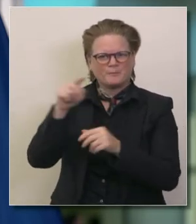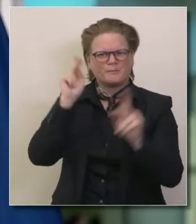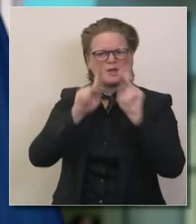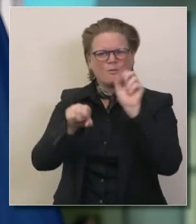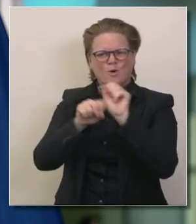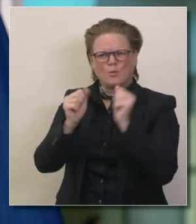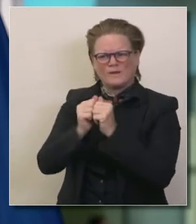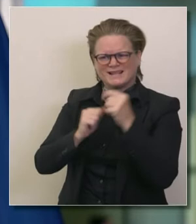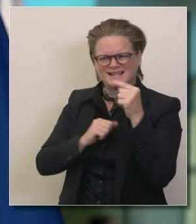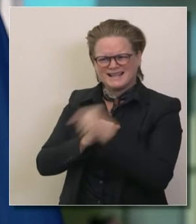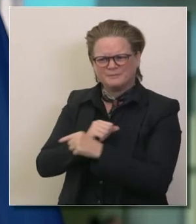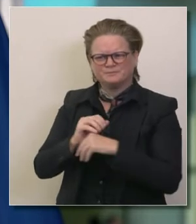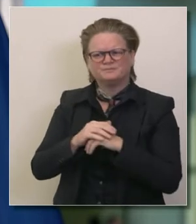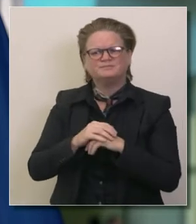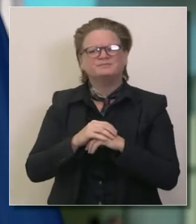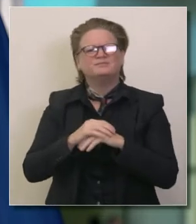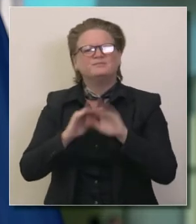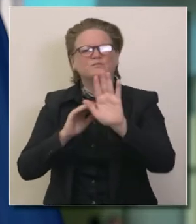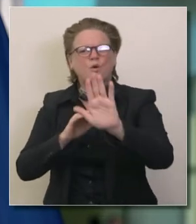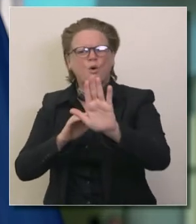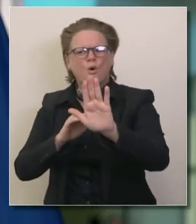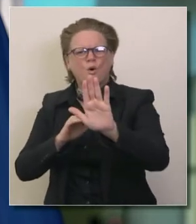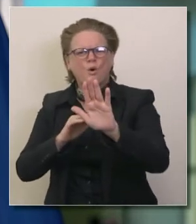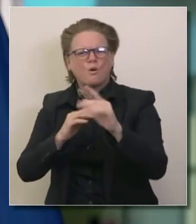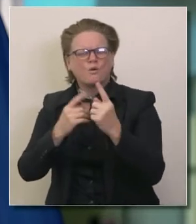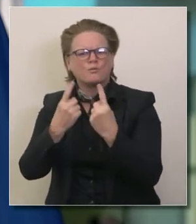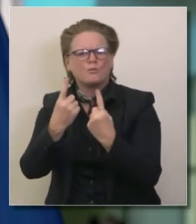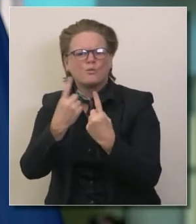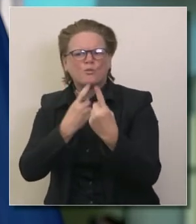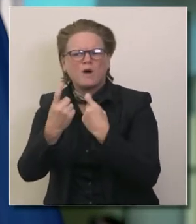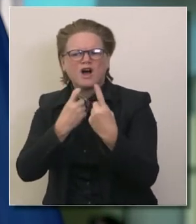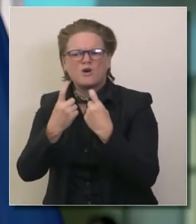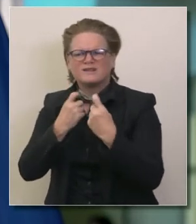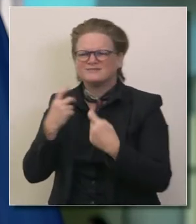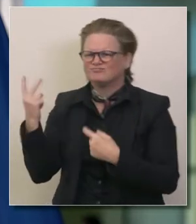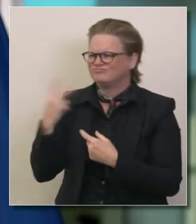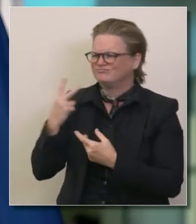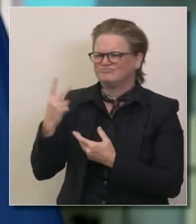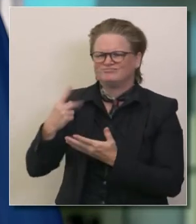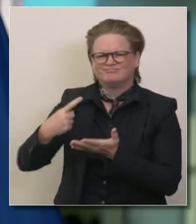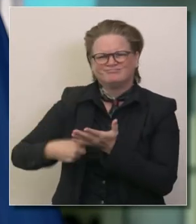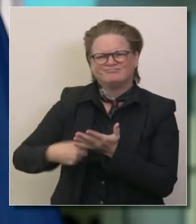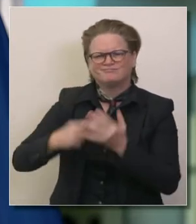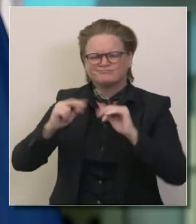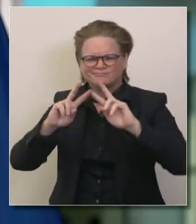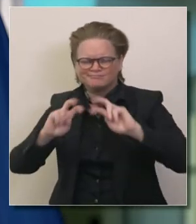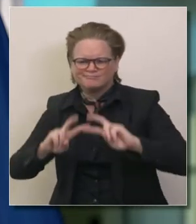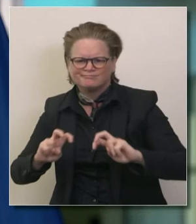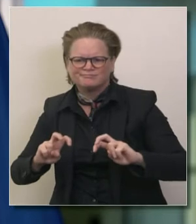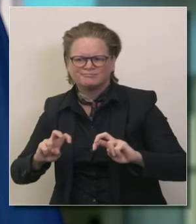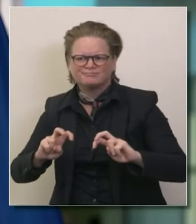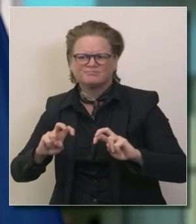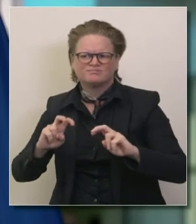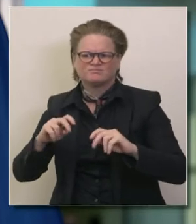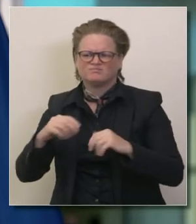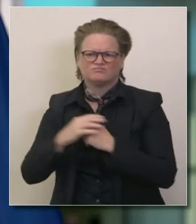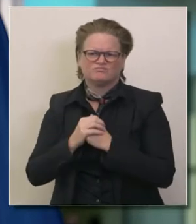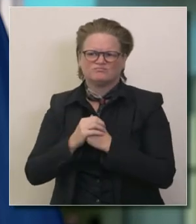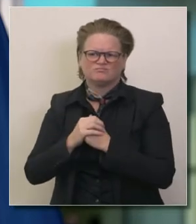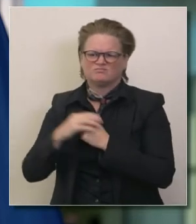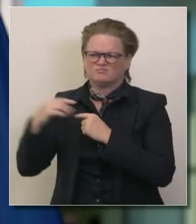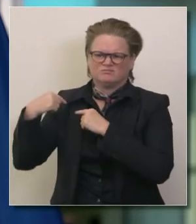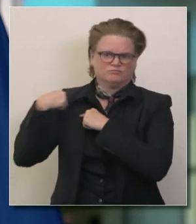esto lo anterior y la pregunta que plantea usted le puedo asegurar que hemos estado evaluando esto antes